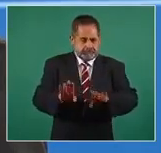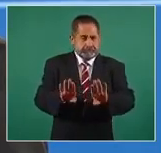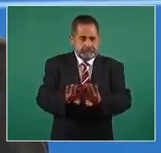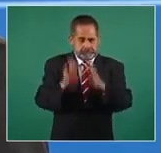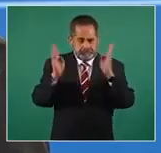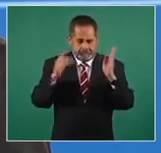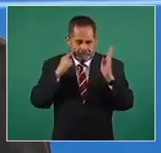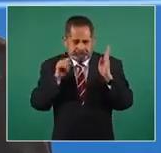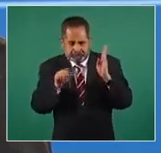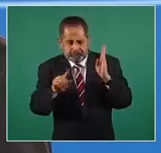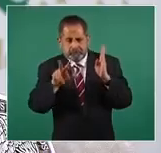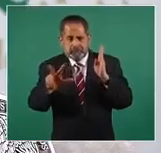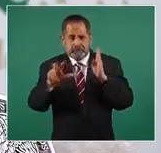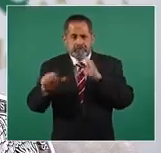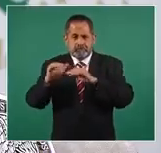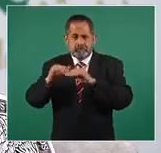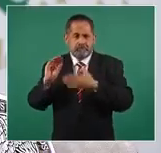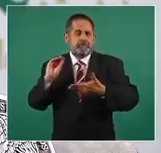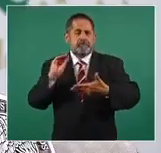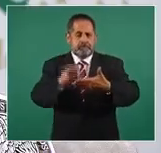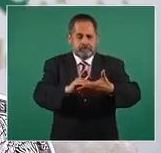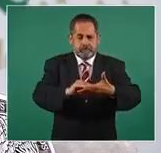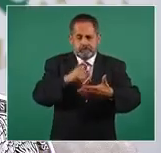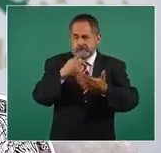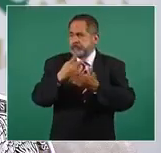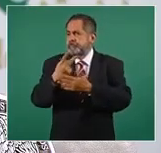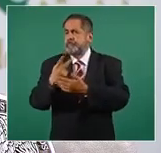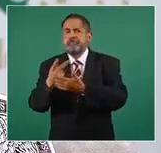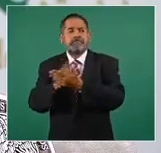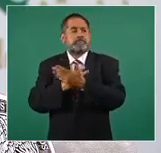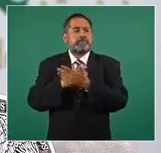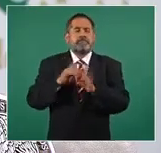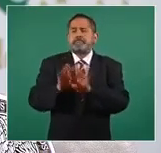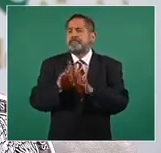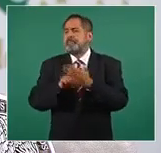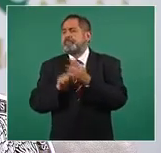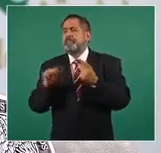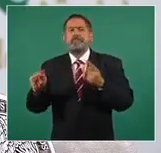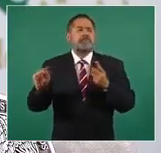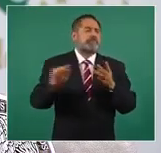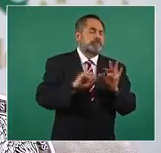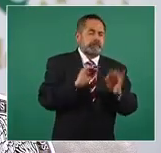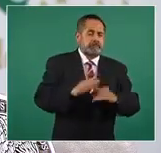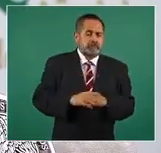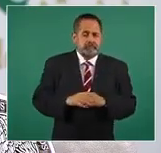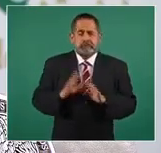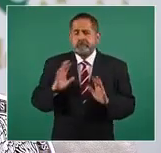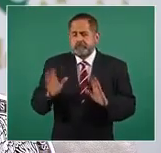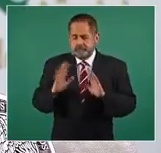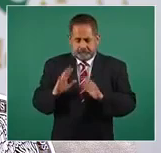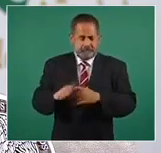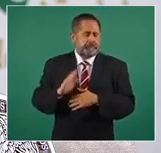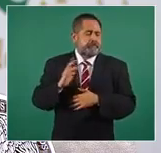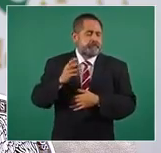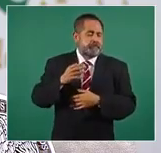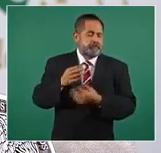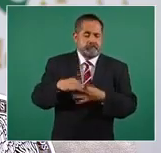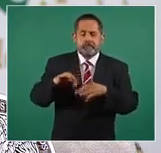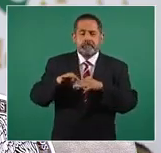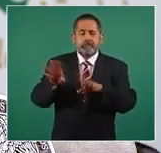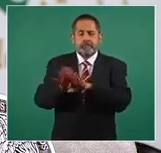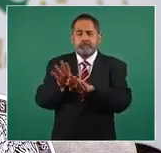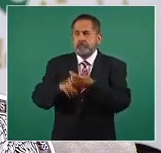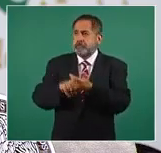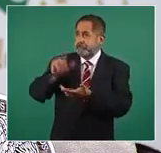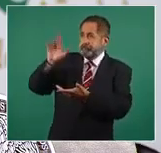para estar ya programando las distintas vacunas. Hemos tenido ya una recuperación importante del